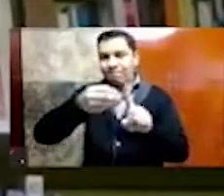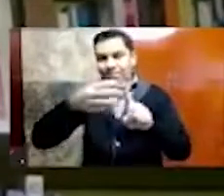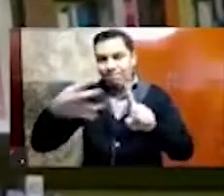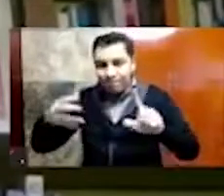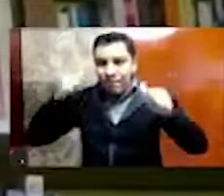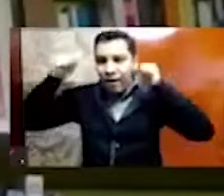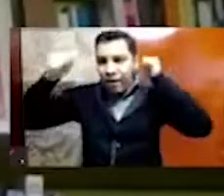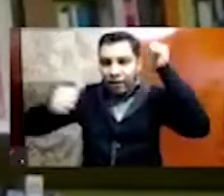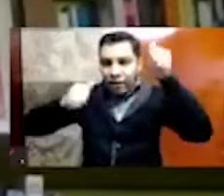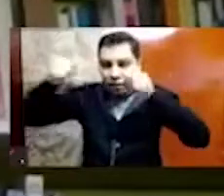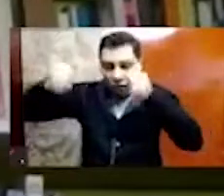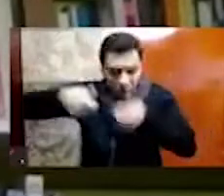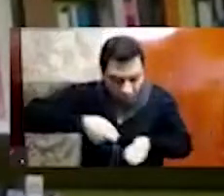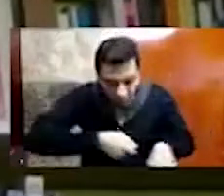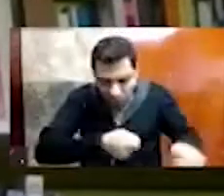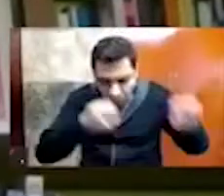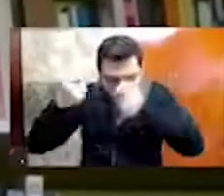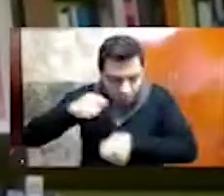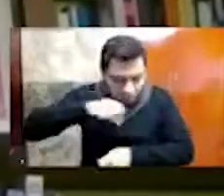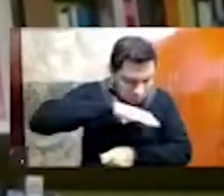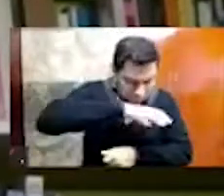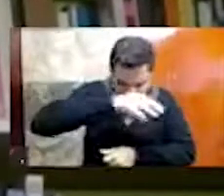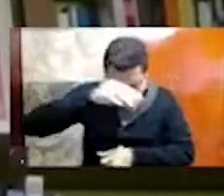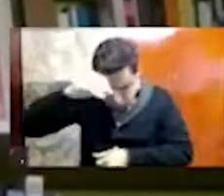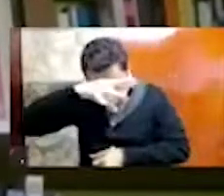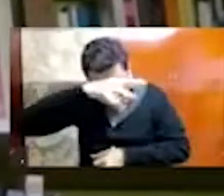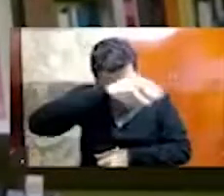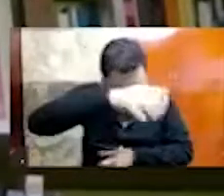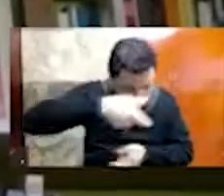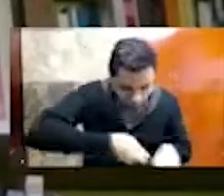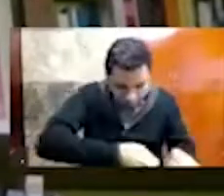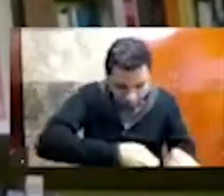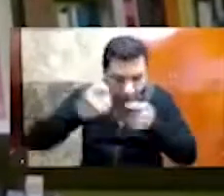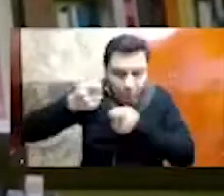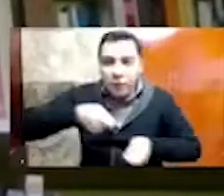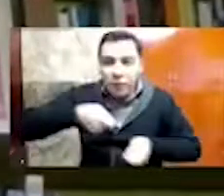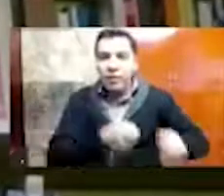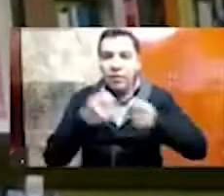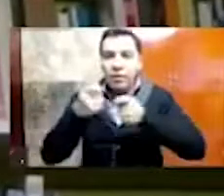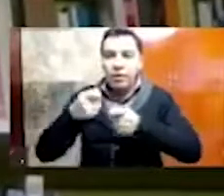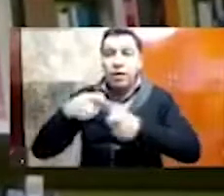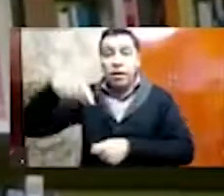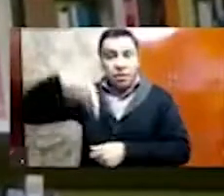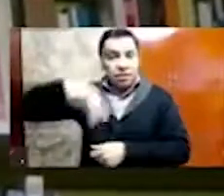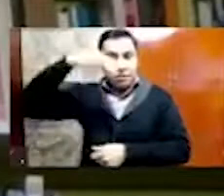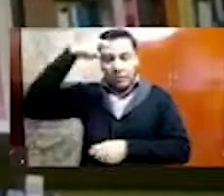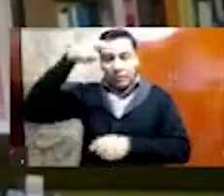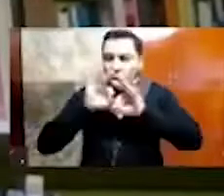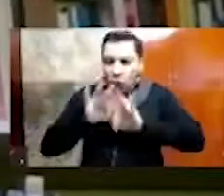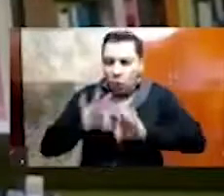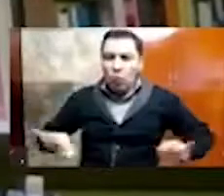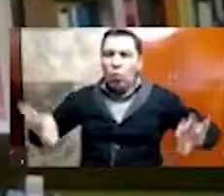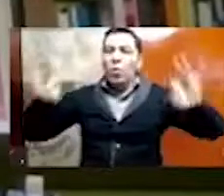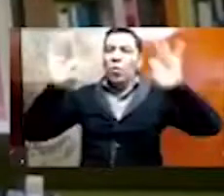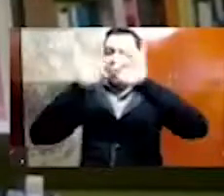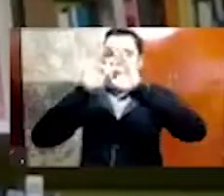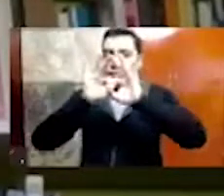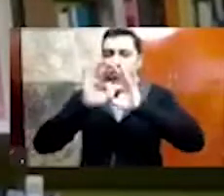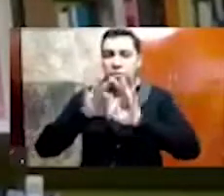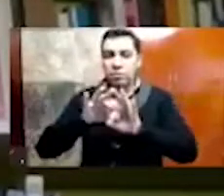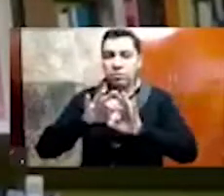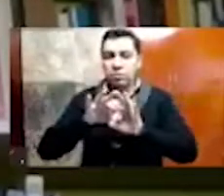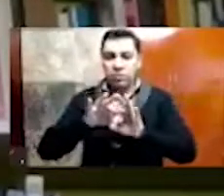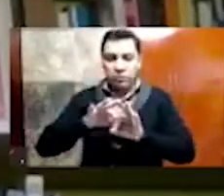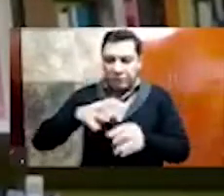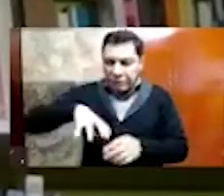prácticamente, en, en México, ¿no? Debido a que estos hallazgos, que aunque fueron de manera casual, ¿no? Cuando